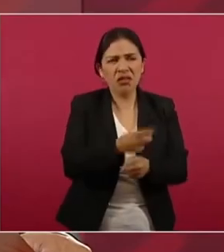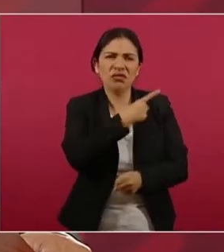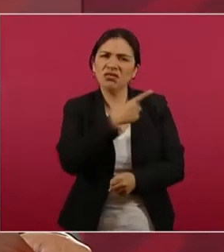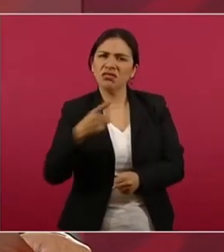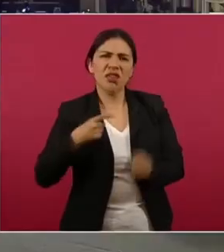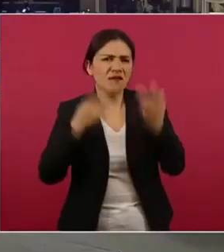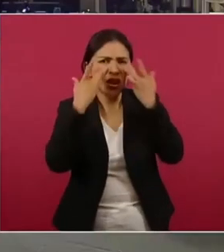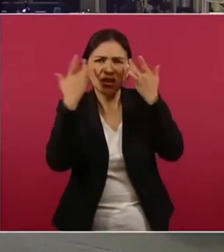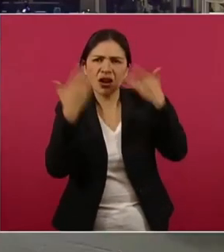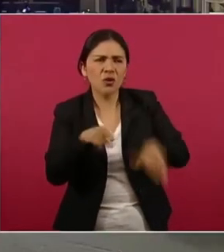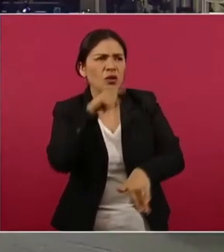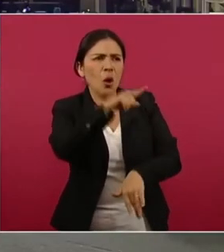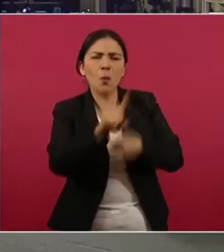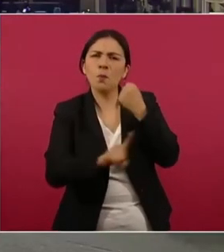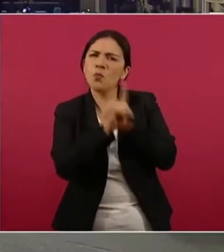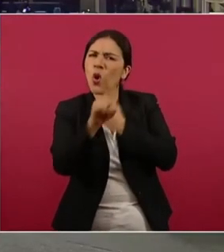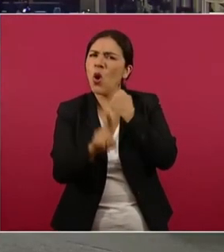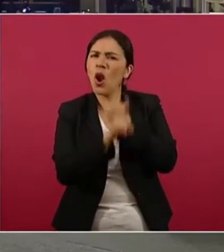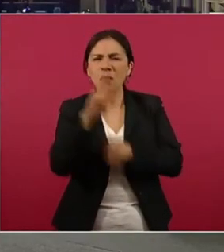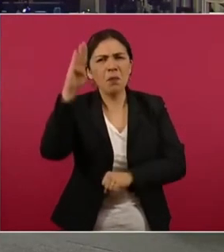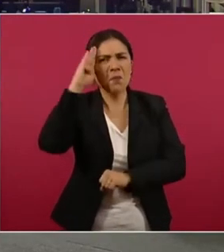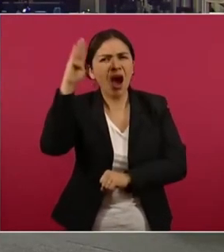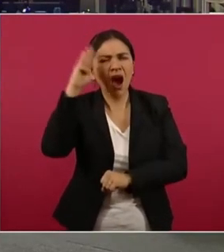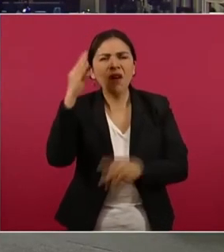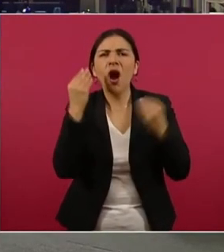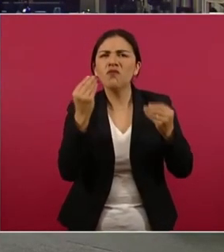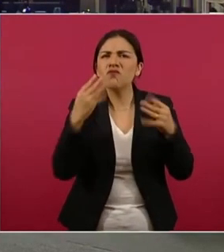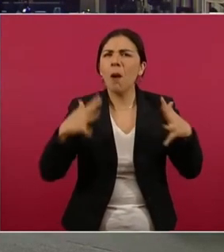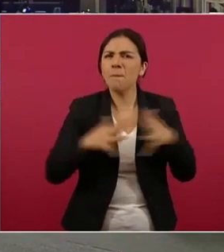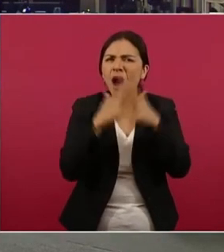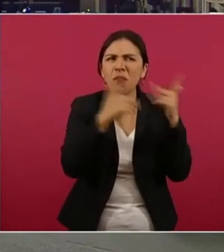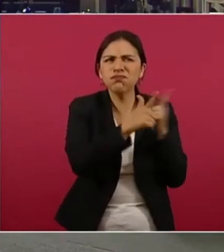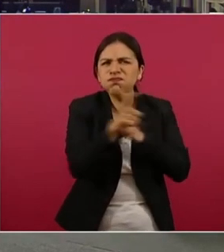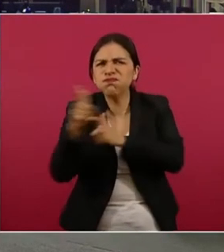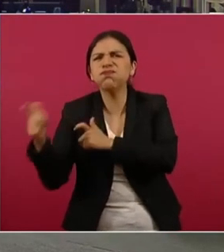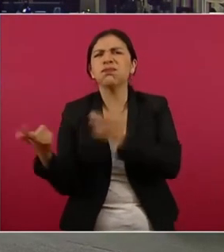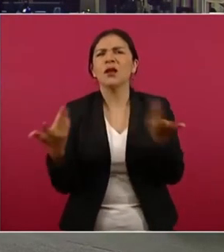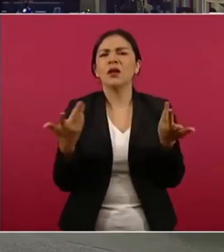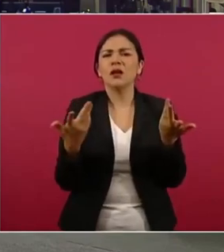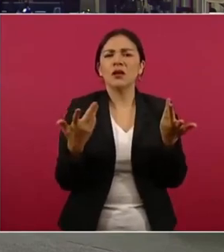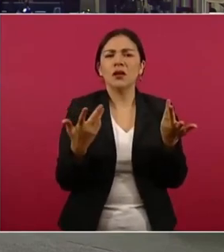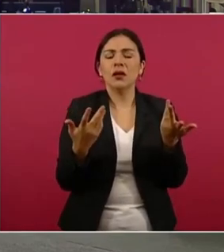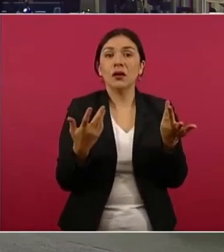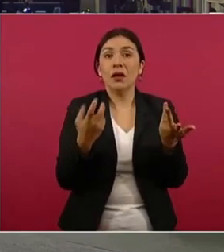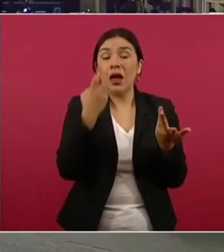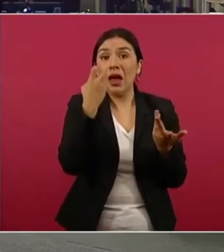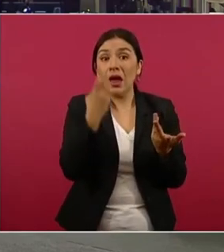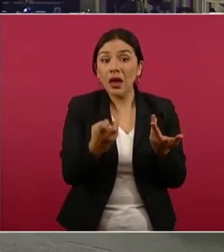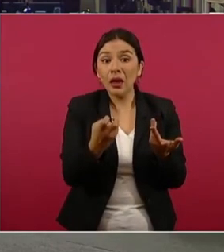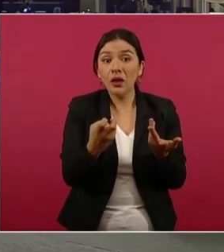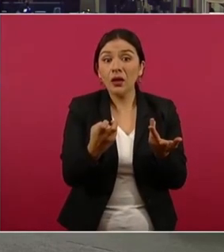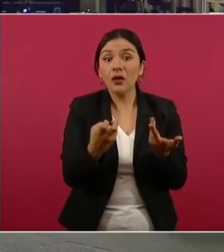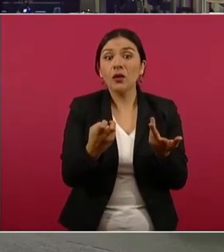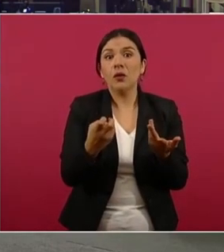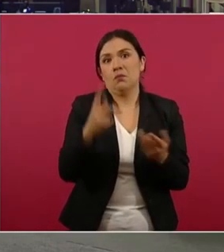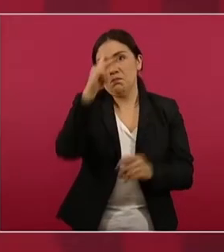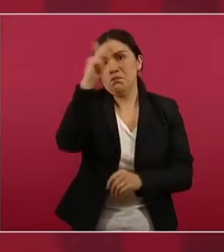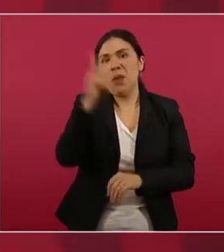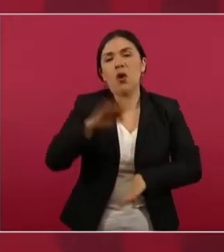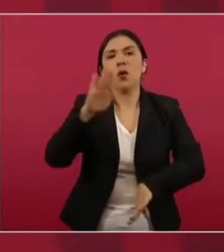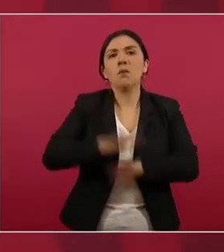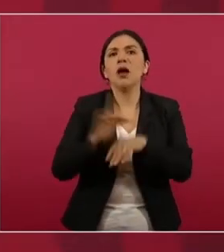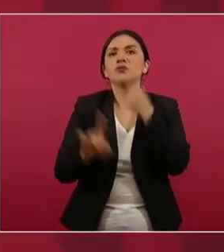por los enfrentamientos y por querer resolver el problema con el uso de la fuerza.